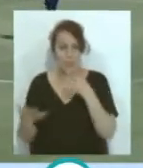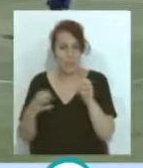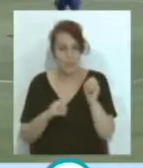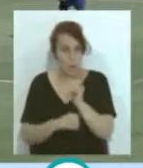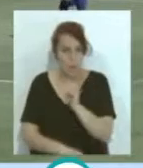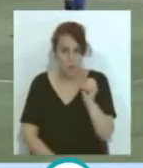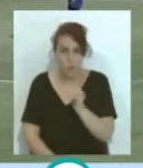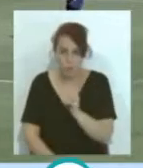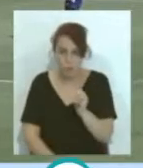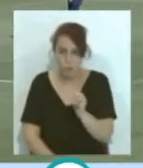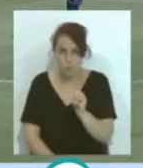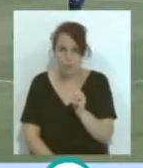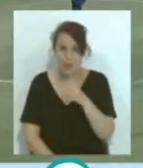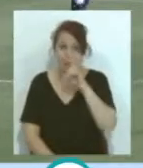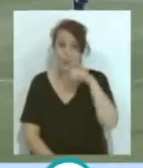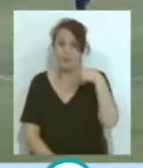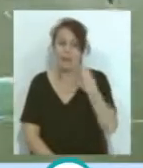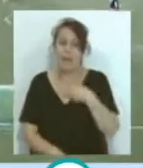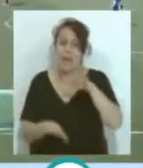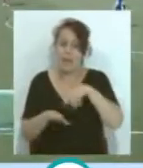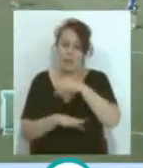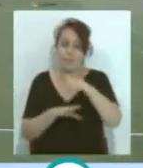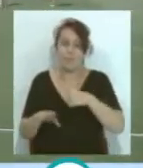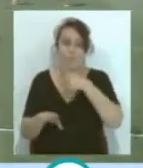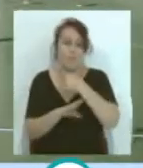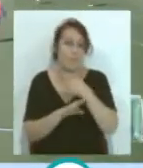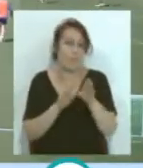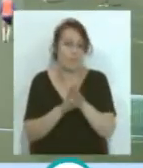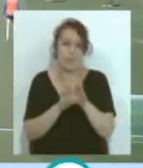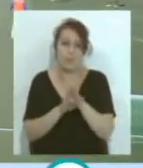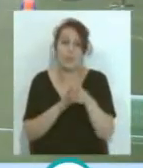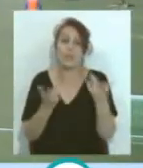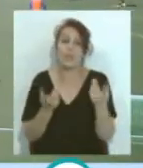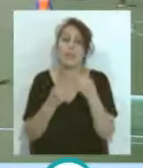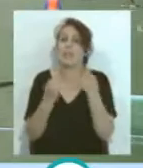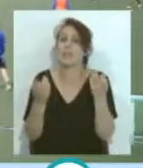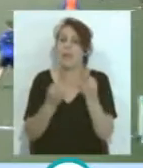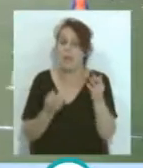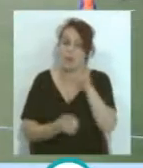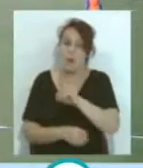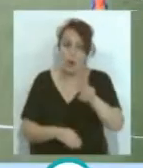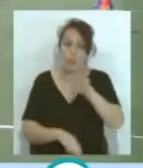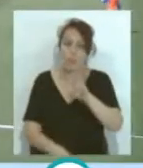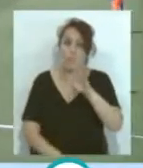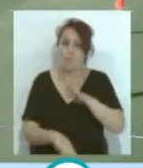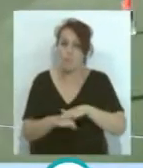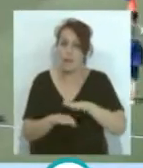%... ...a que el año que viene el Cádiz va a estar en Primera División... ...entonces que ahora se necesita refuerzos para...